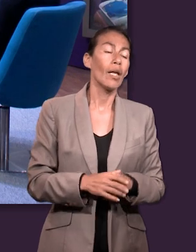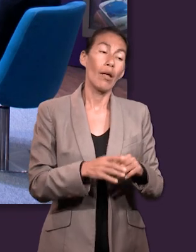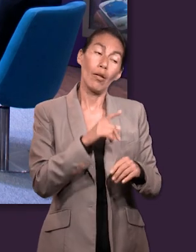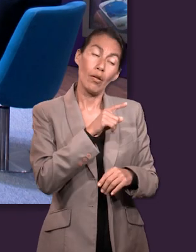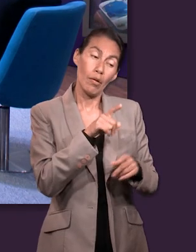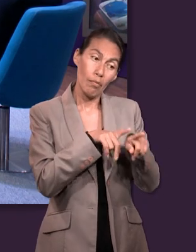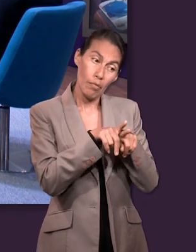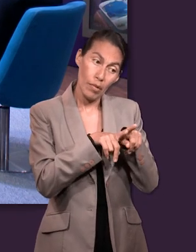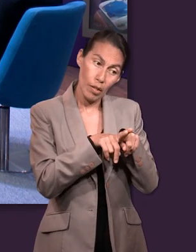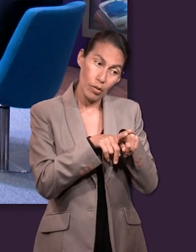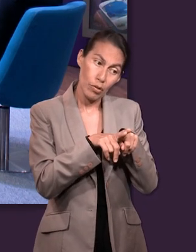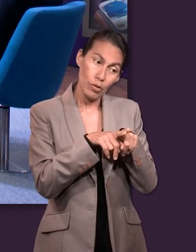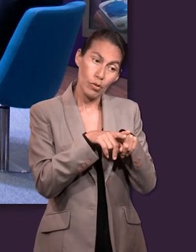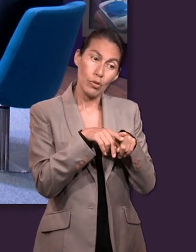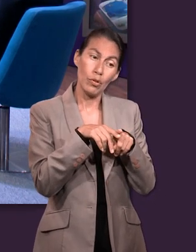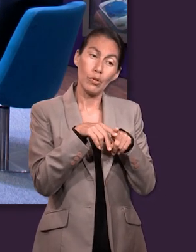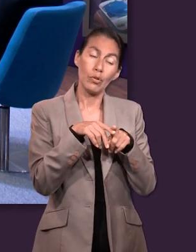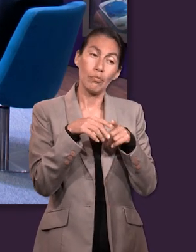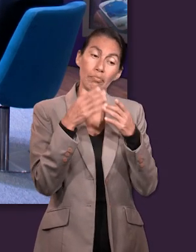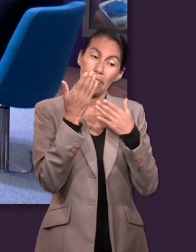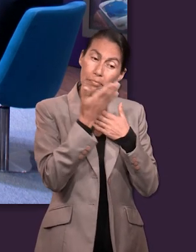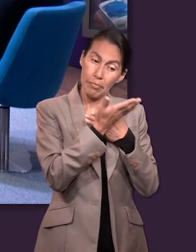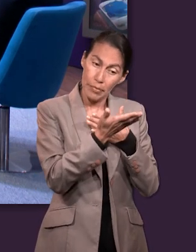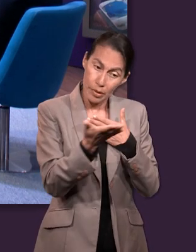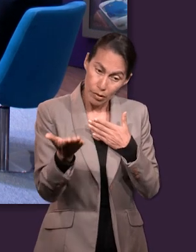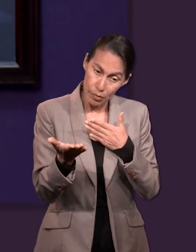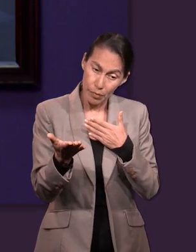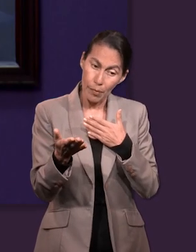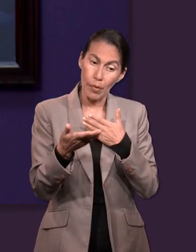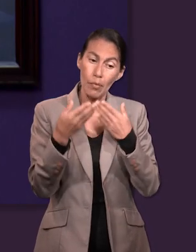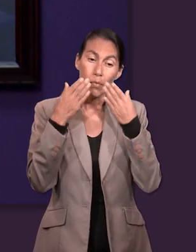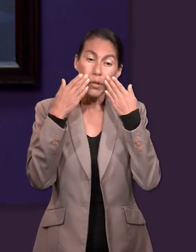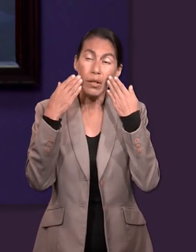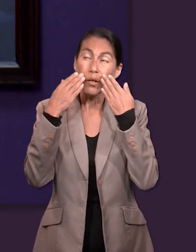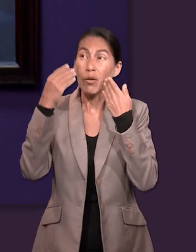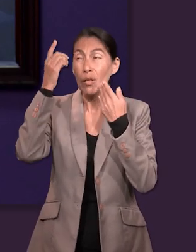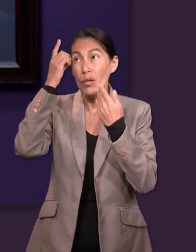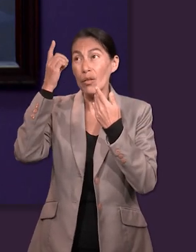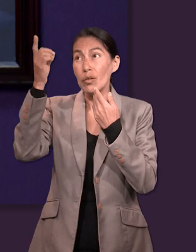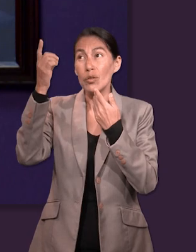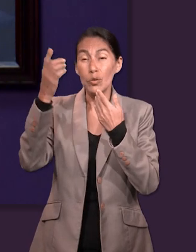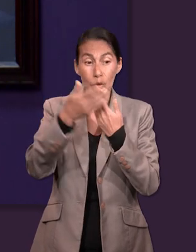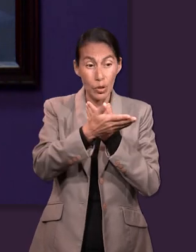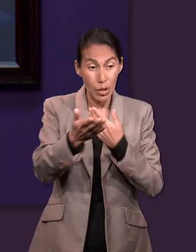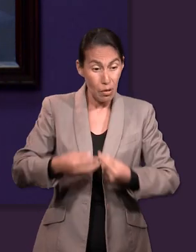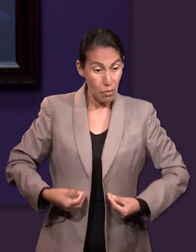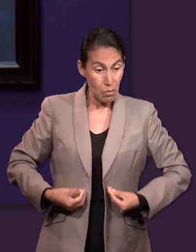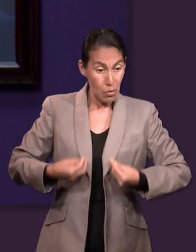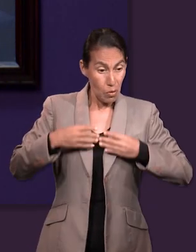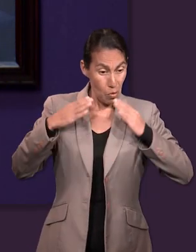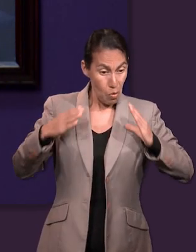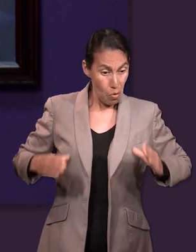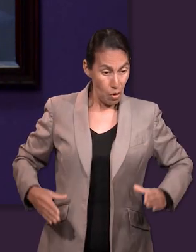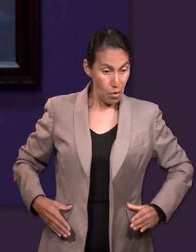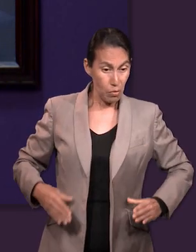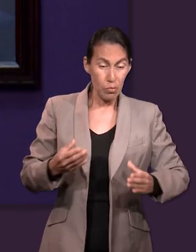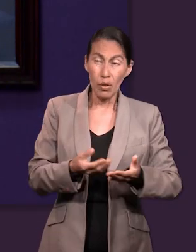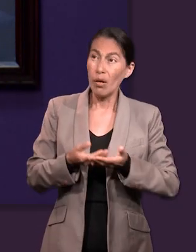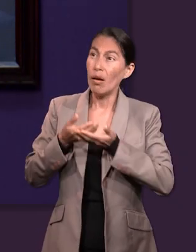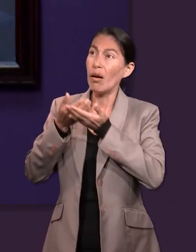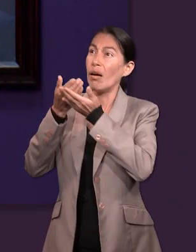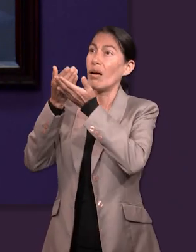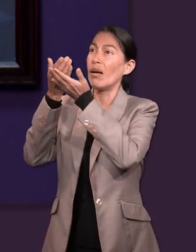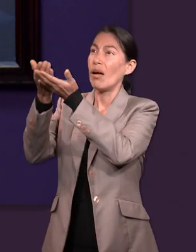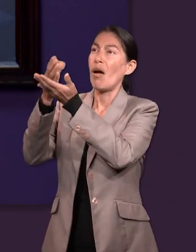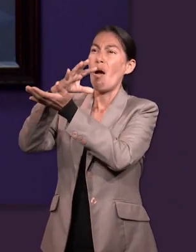por la misericordia de Dios que presentéis vuestros cuerpos en sacrificio vivo, santo, agradable a Dios, que es vuestro